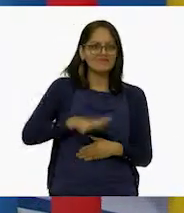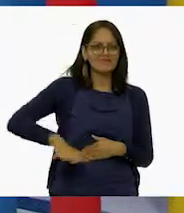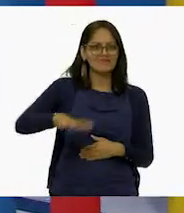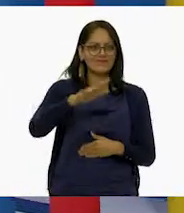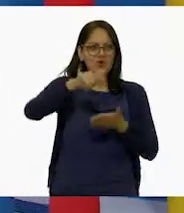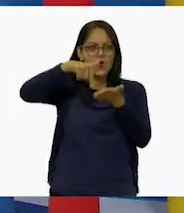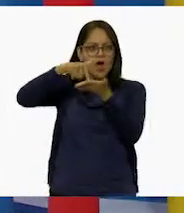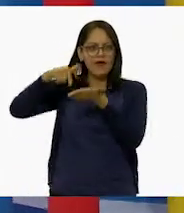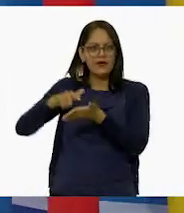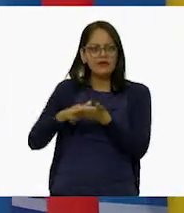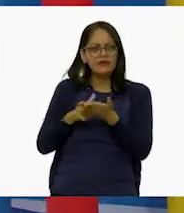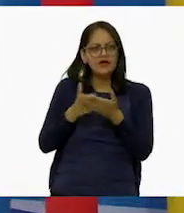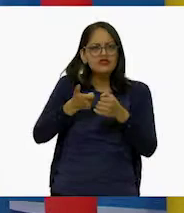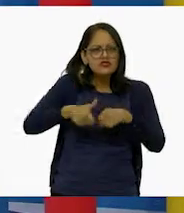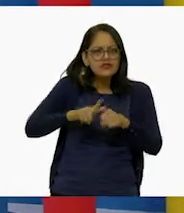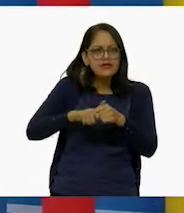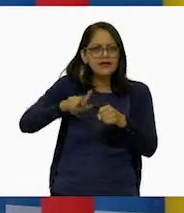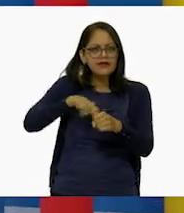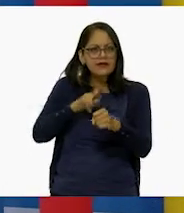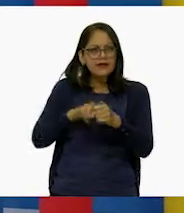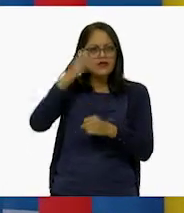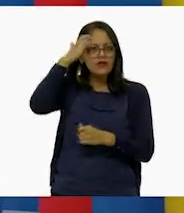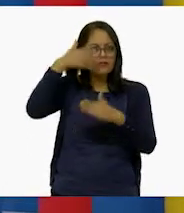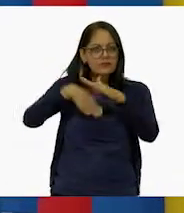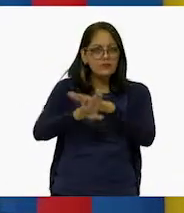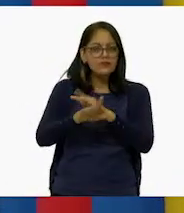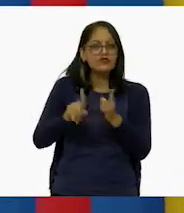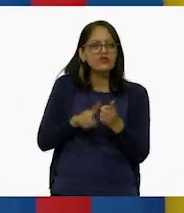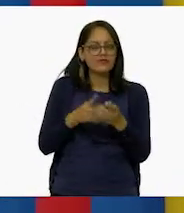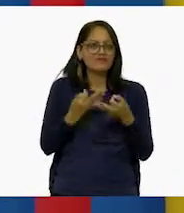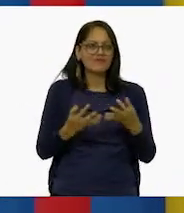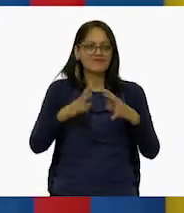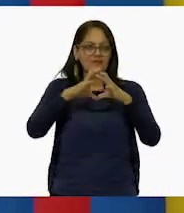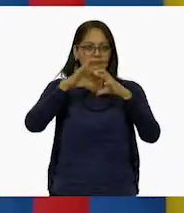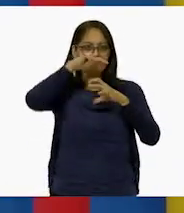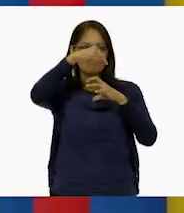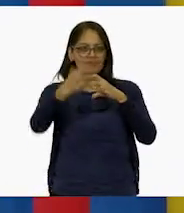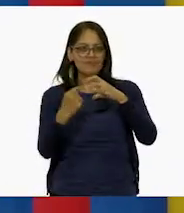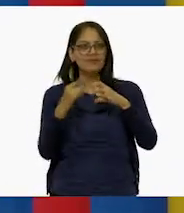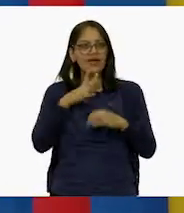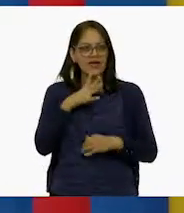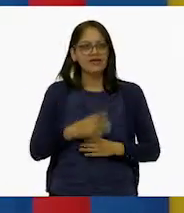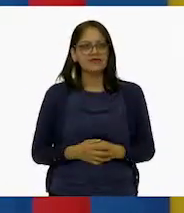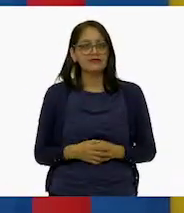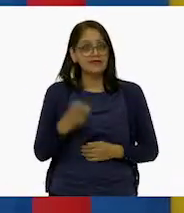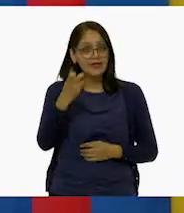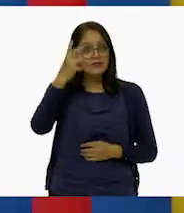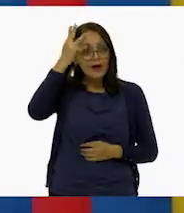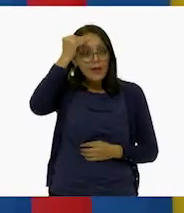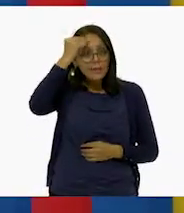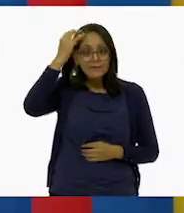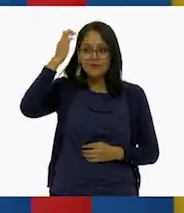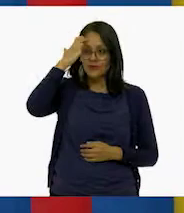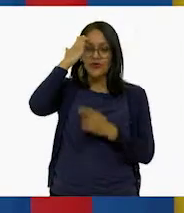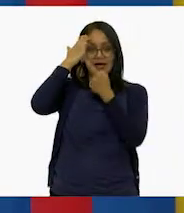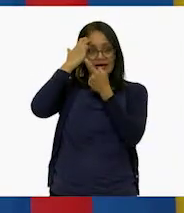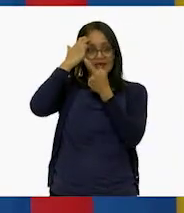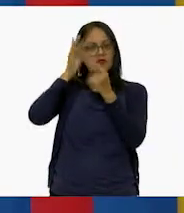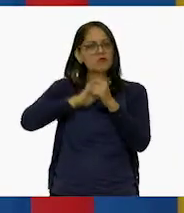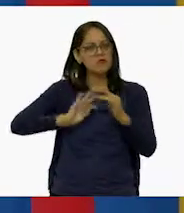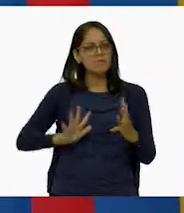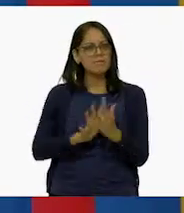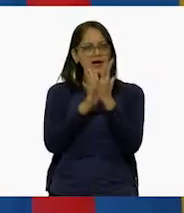de los diferentes lugares en la superficie terrestre. Con estos conocimientos, podemos tener una